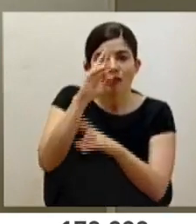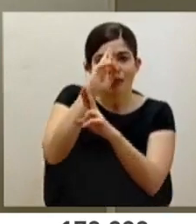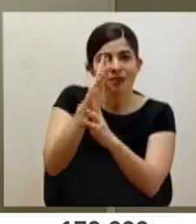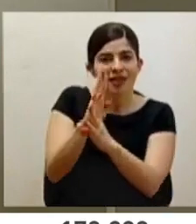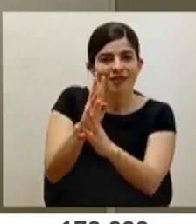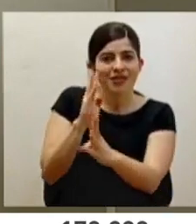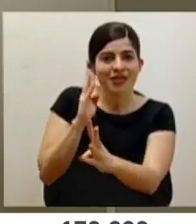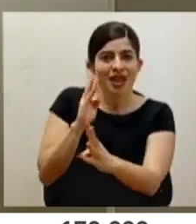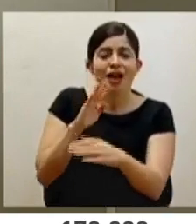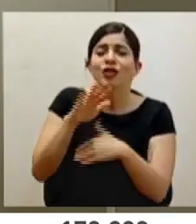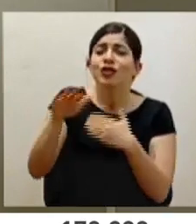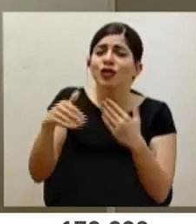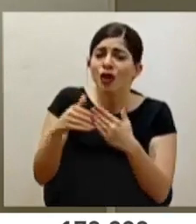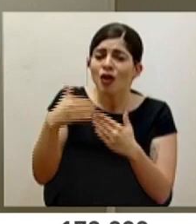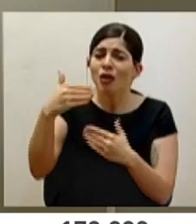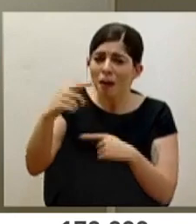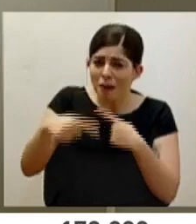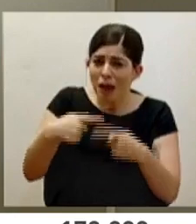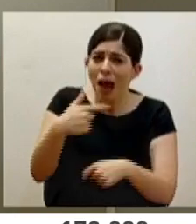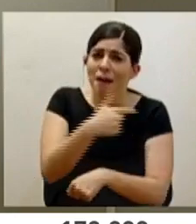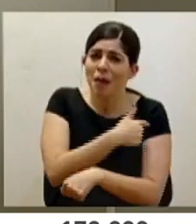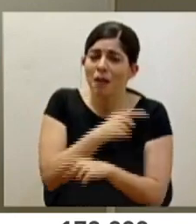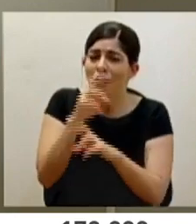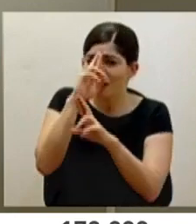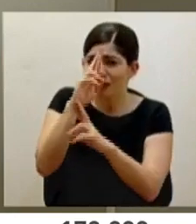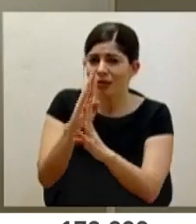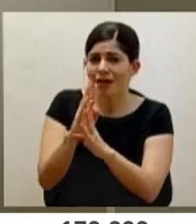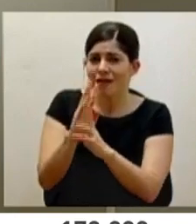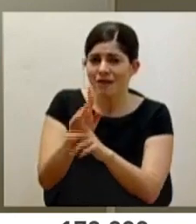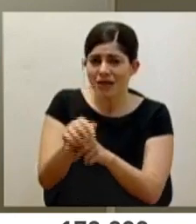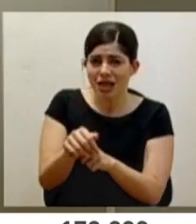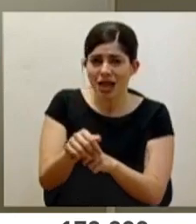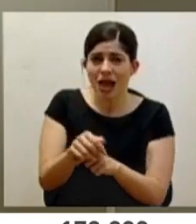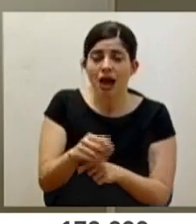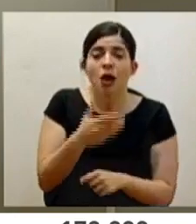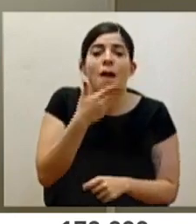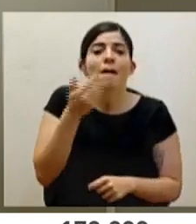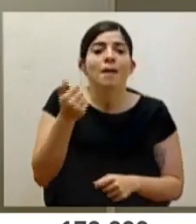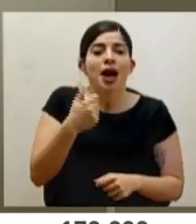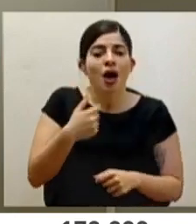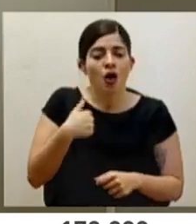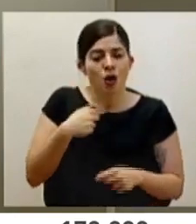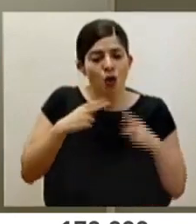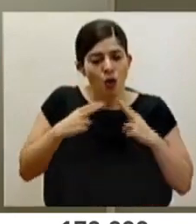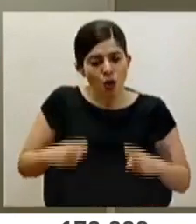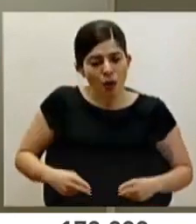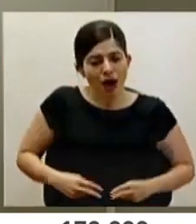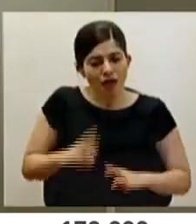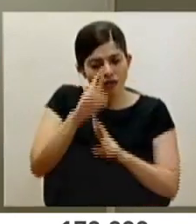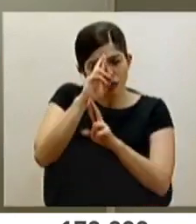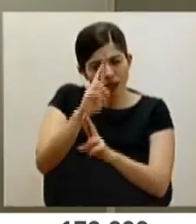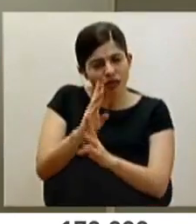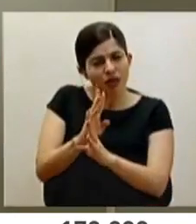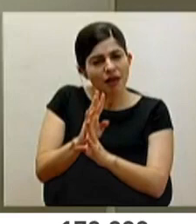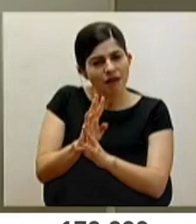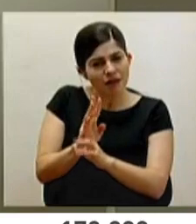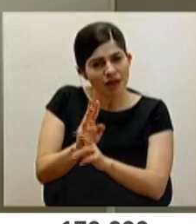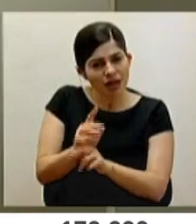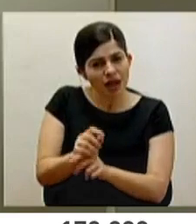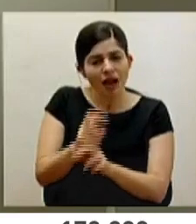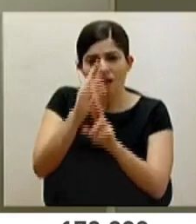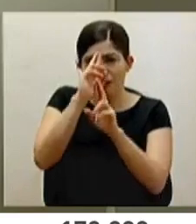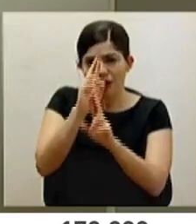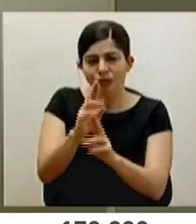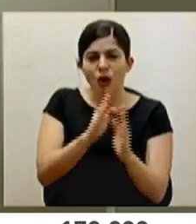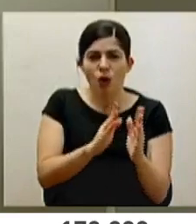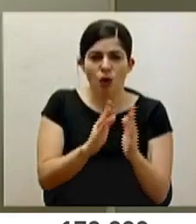Todos nos vamos a vacunar en algún momento. Pero aquí hay que sacar lo mejor de la naturaleza humana y respetar la fila y respetar